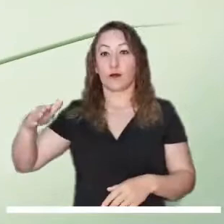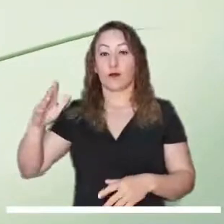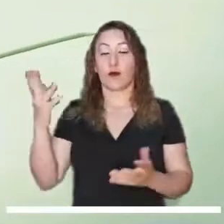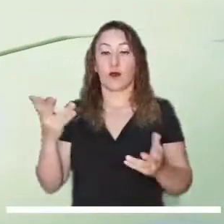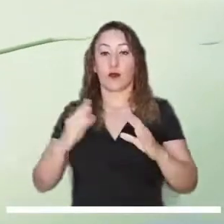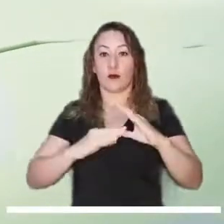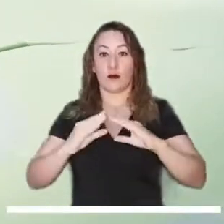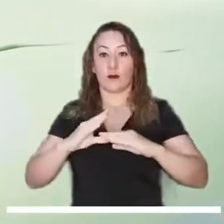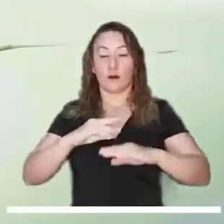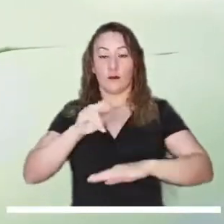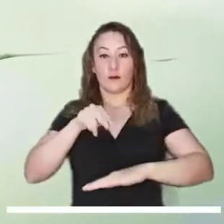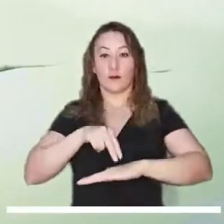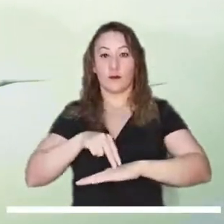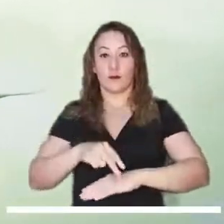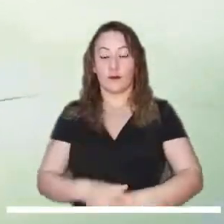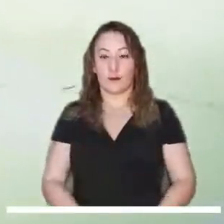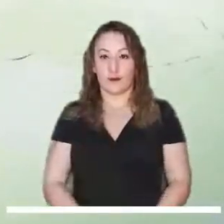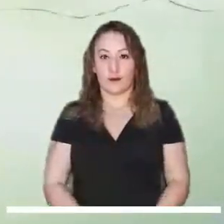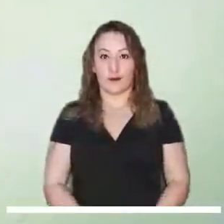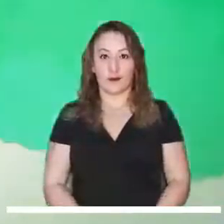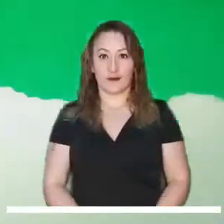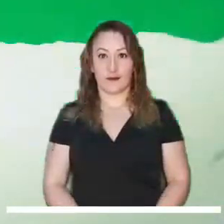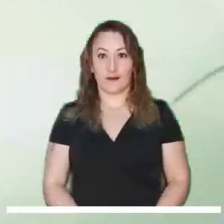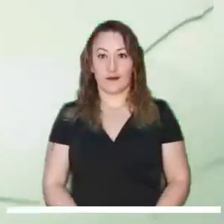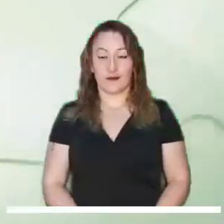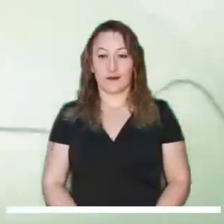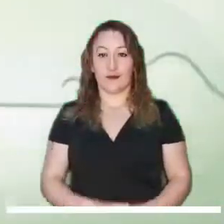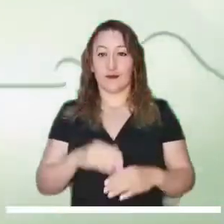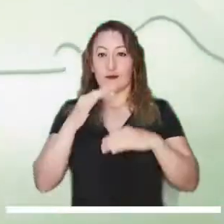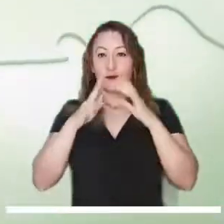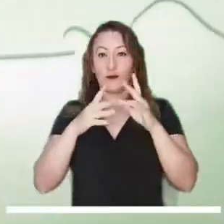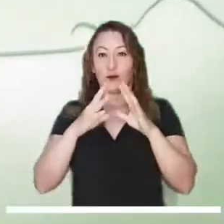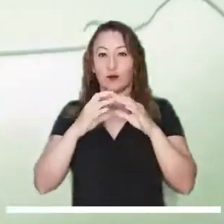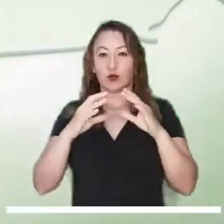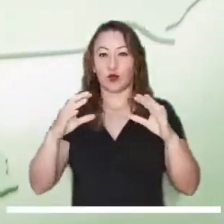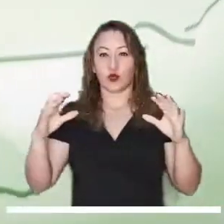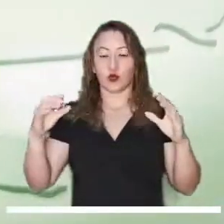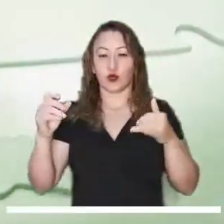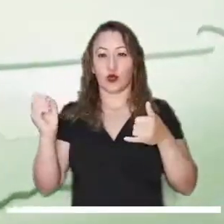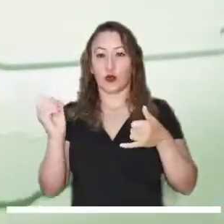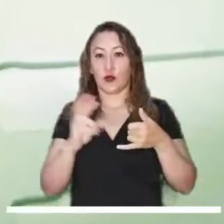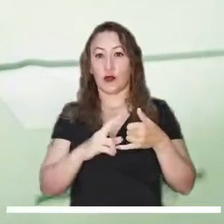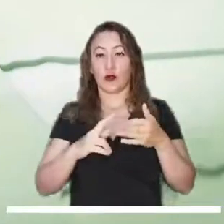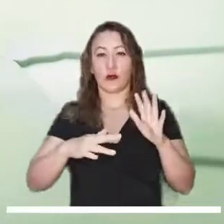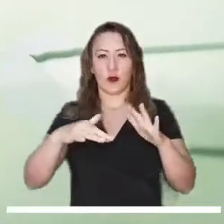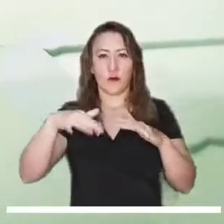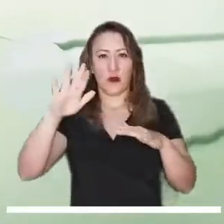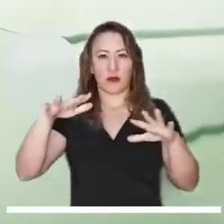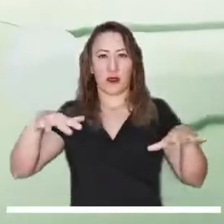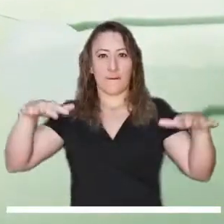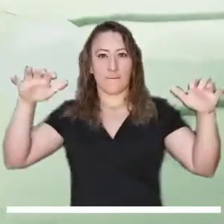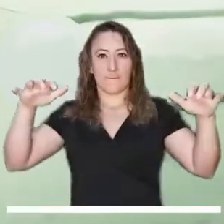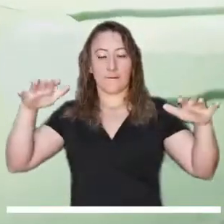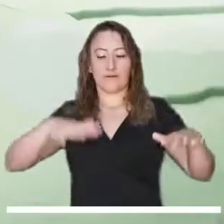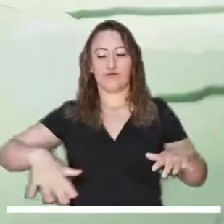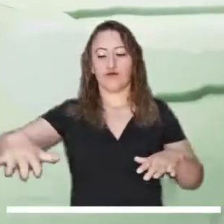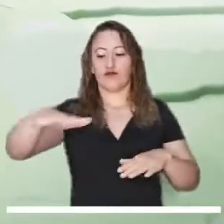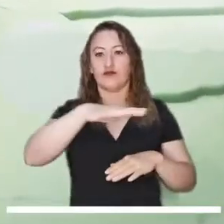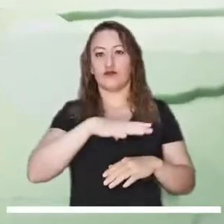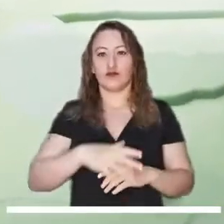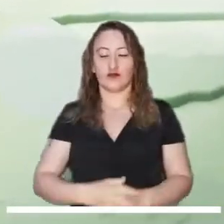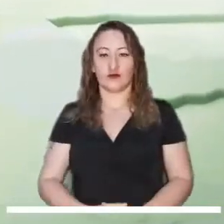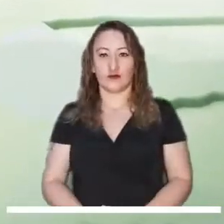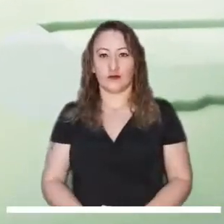de Santander, Caldas y zonas montañosas de Cauca y Nariño. Aunque se estima cielo nublado en la